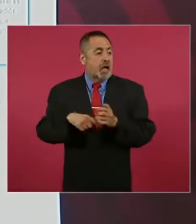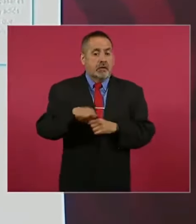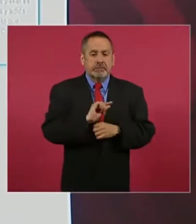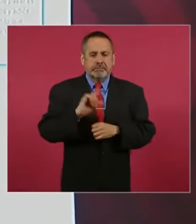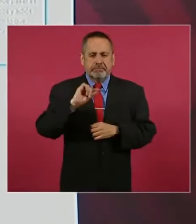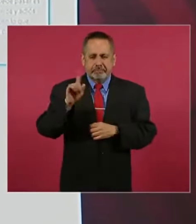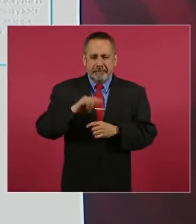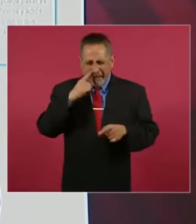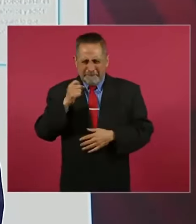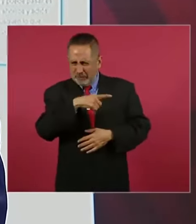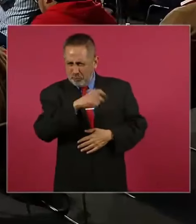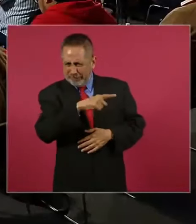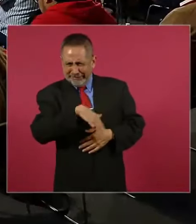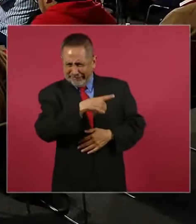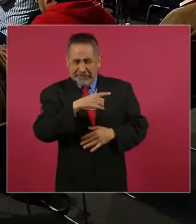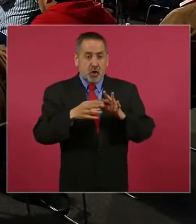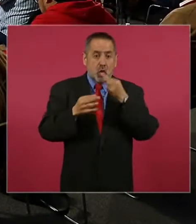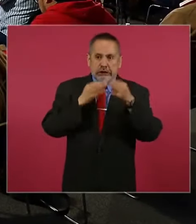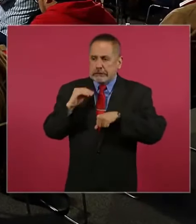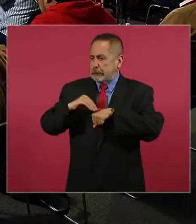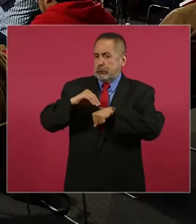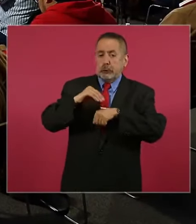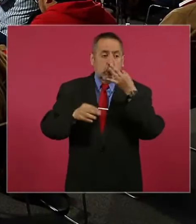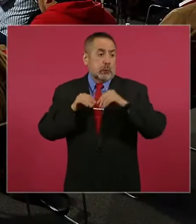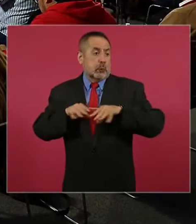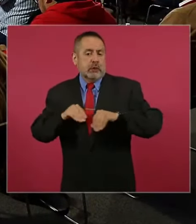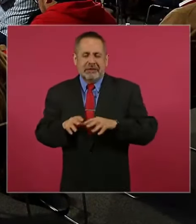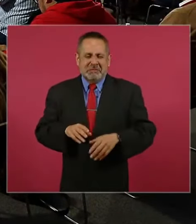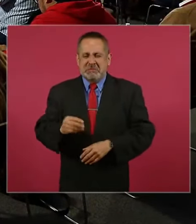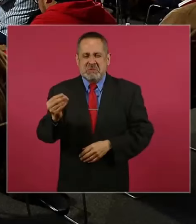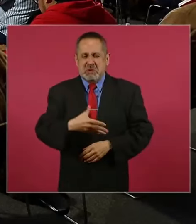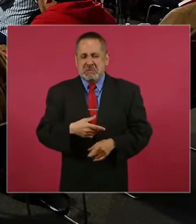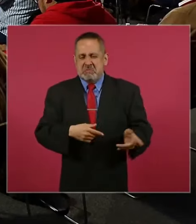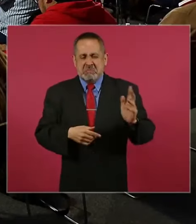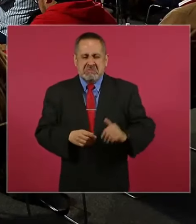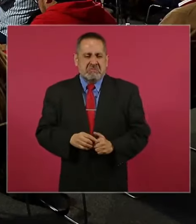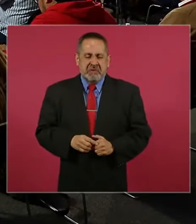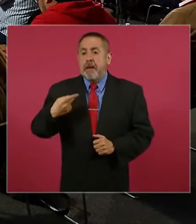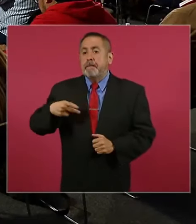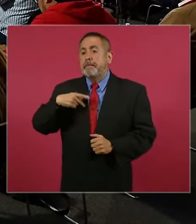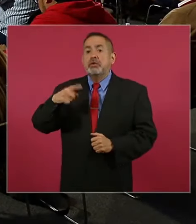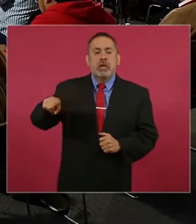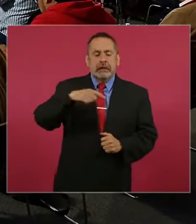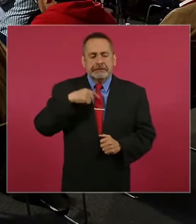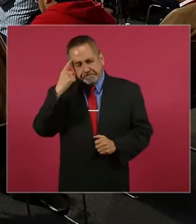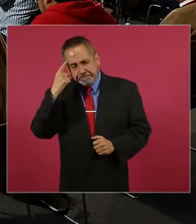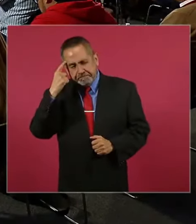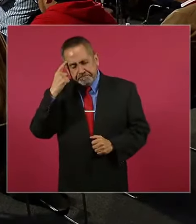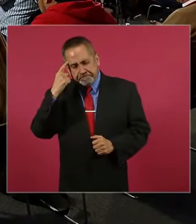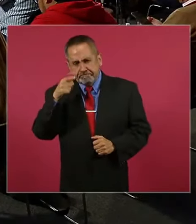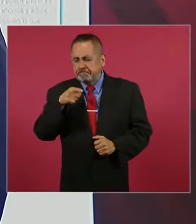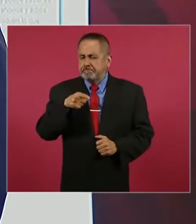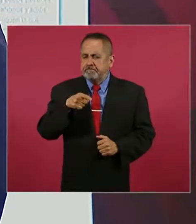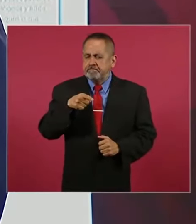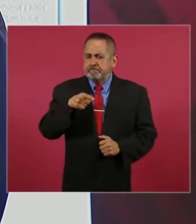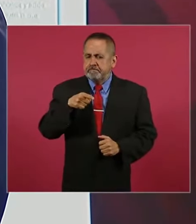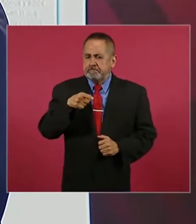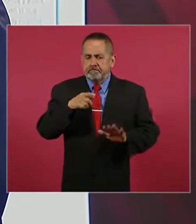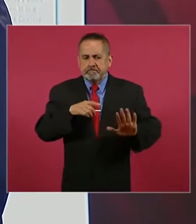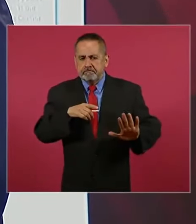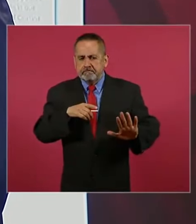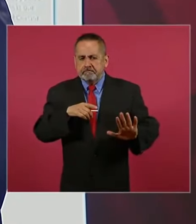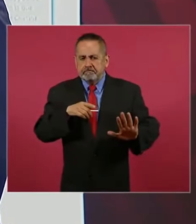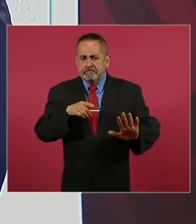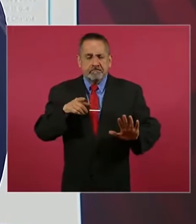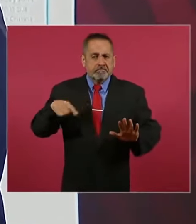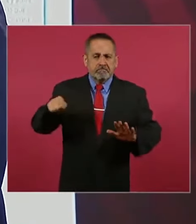De estos que están aplicando ahora. De todas formas, la gente se expresa, se